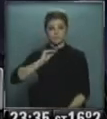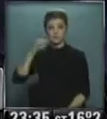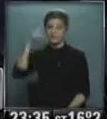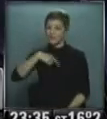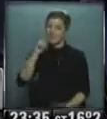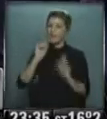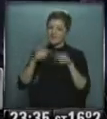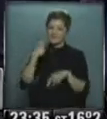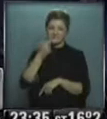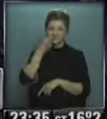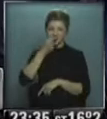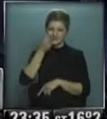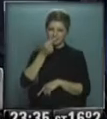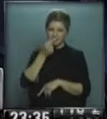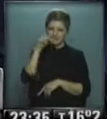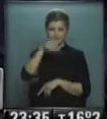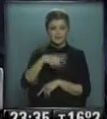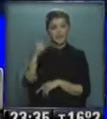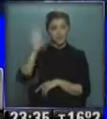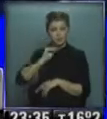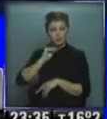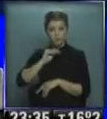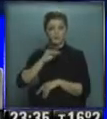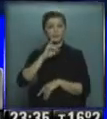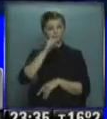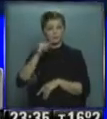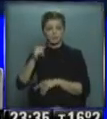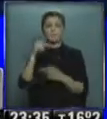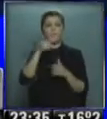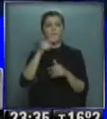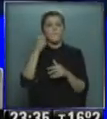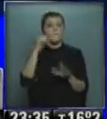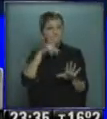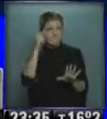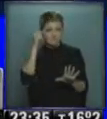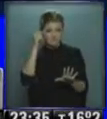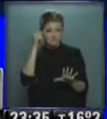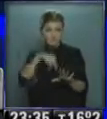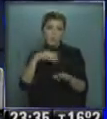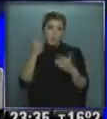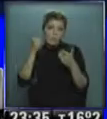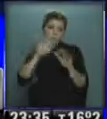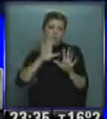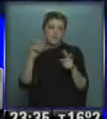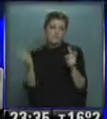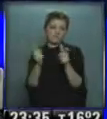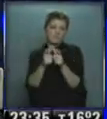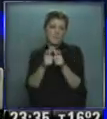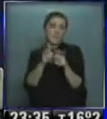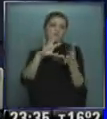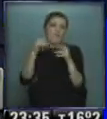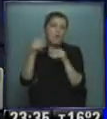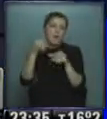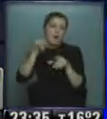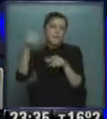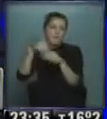también es interesante que se ponga ella en ese lugar está igual, porque vos fíjate esto hubiera podido quedar simplemente en una especulación hasta electoral se podría decir porque